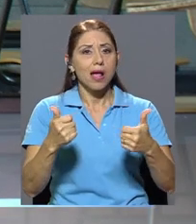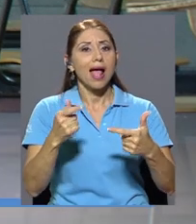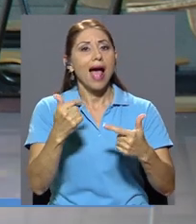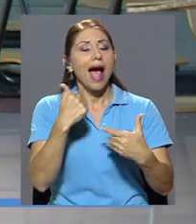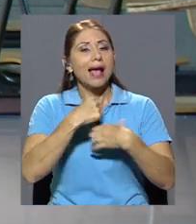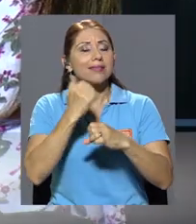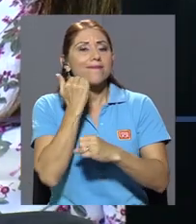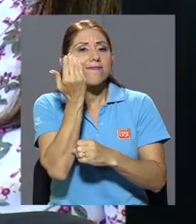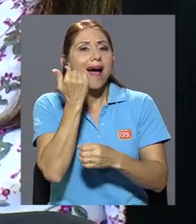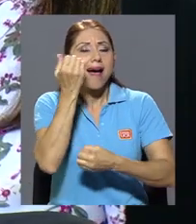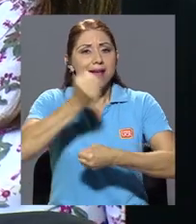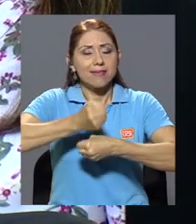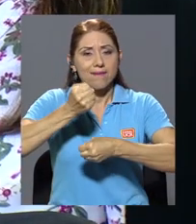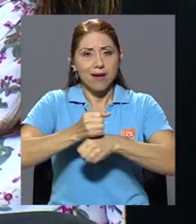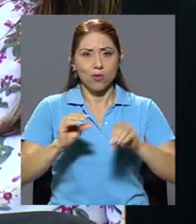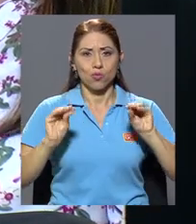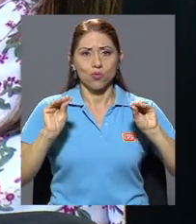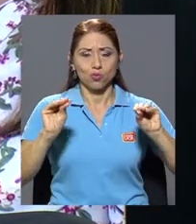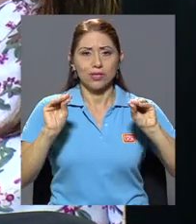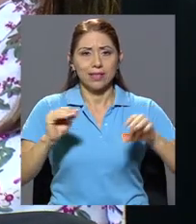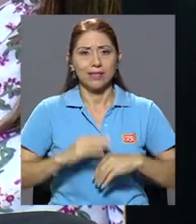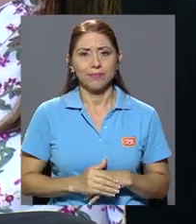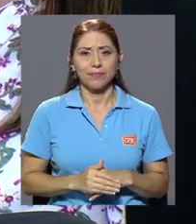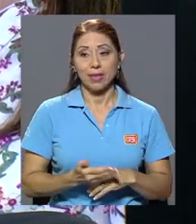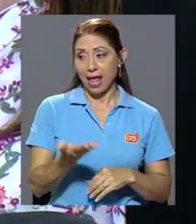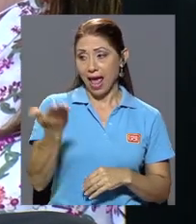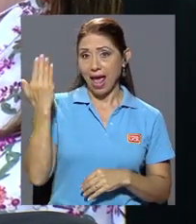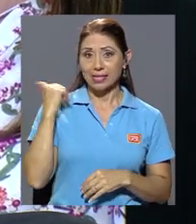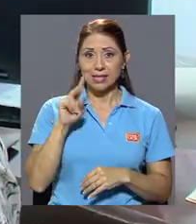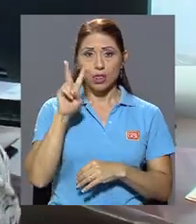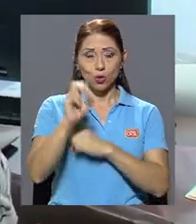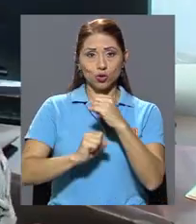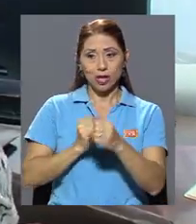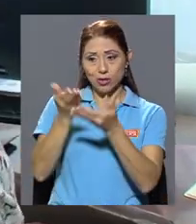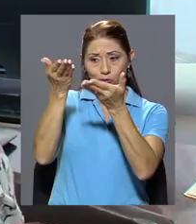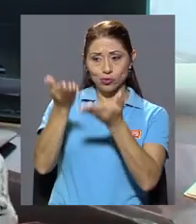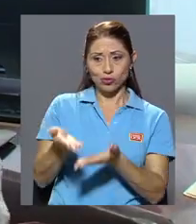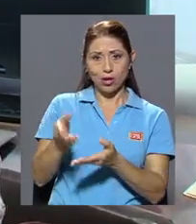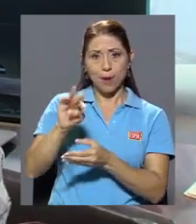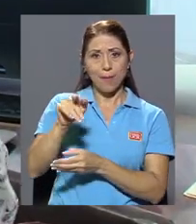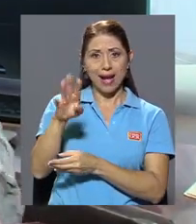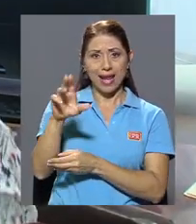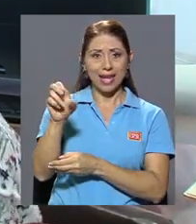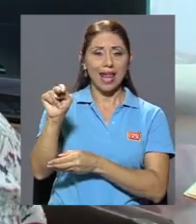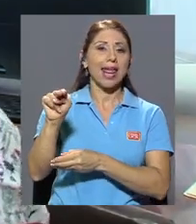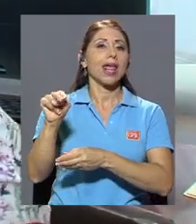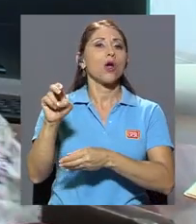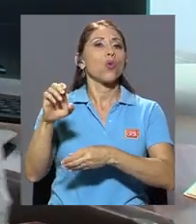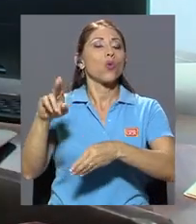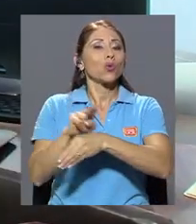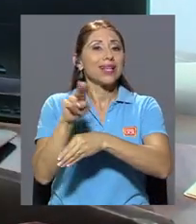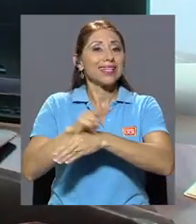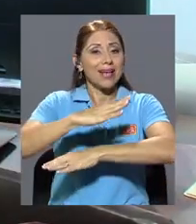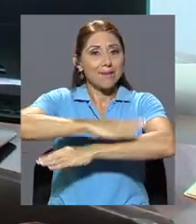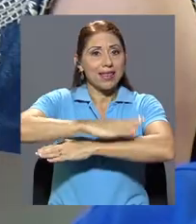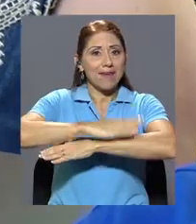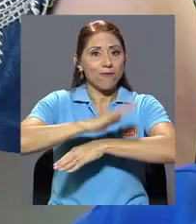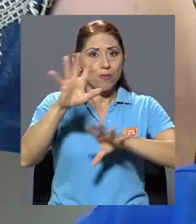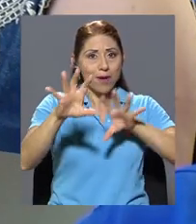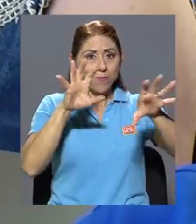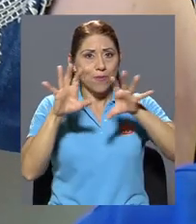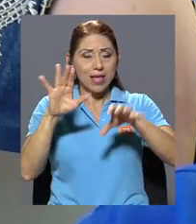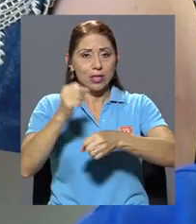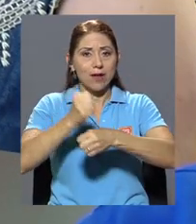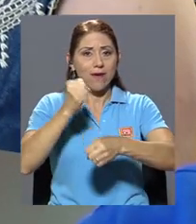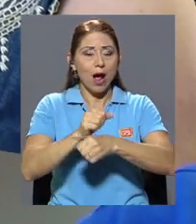nos facilita el trabajo docente. Desde hace dos años, Marlene utiliza la plataforma de mediación virtual en su trabajo